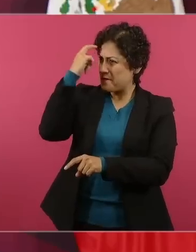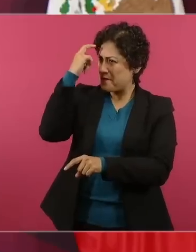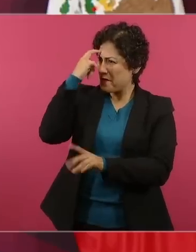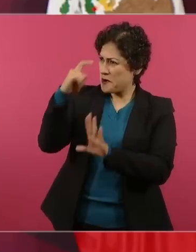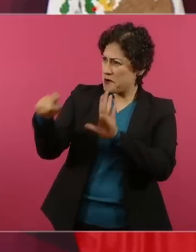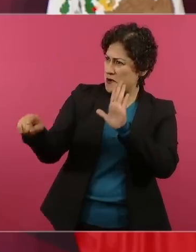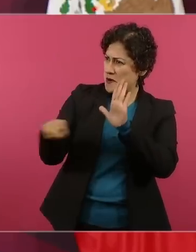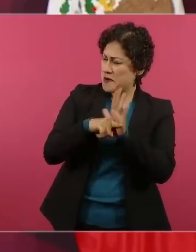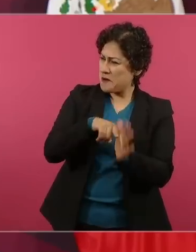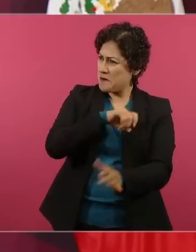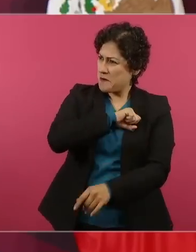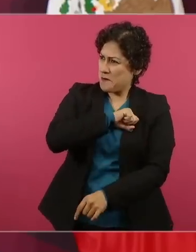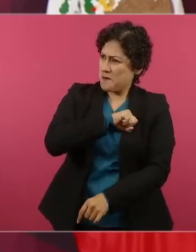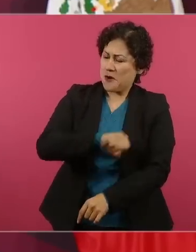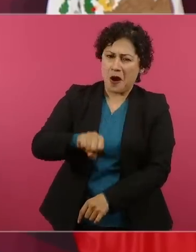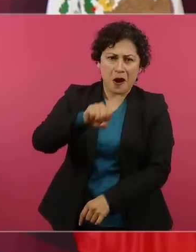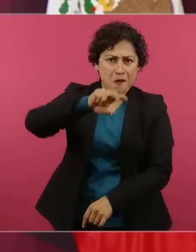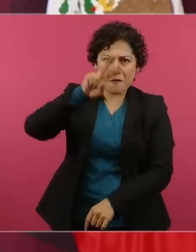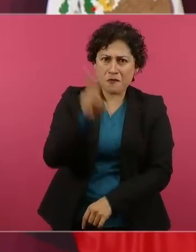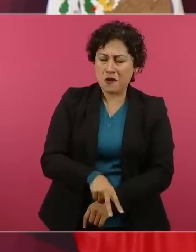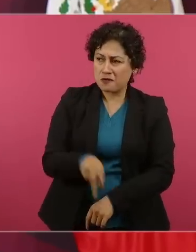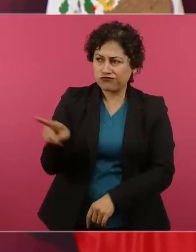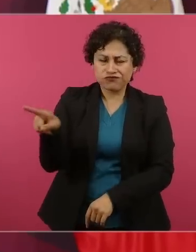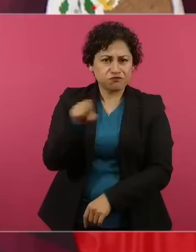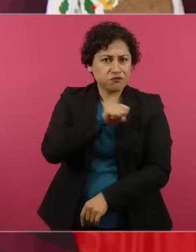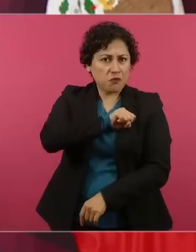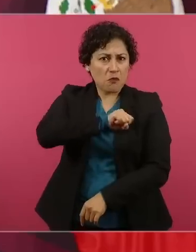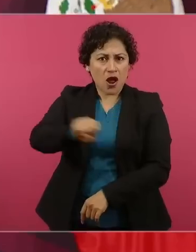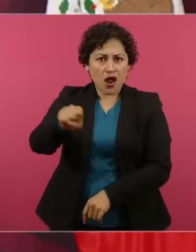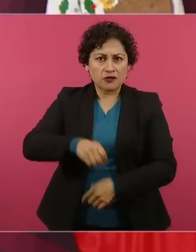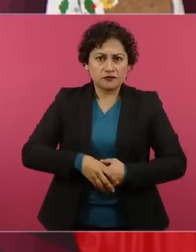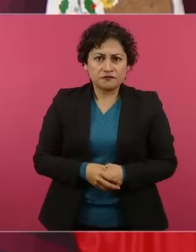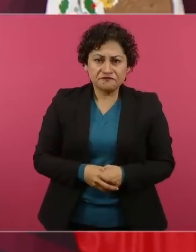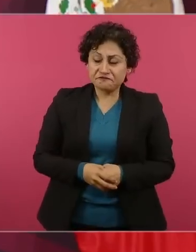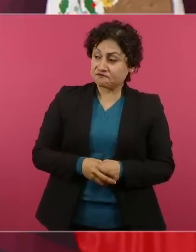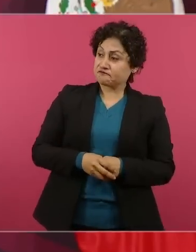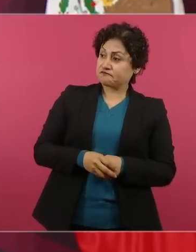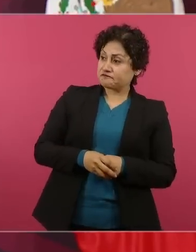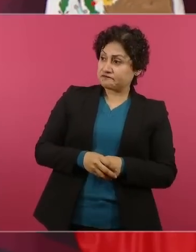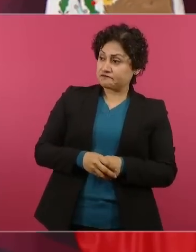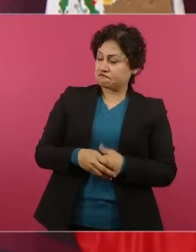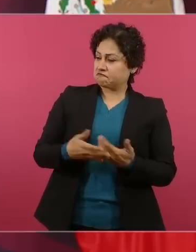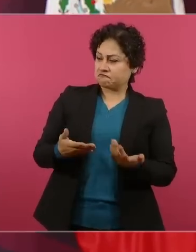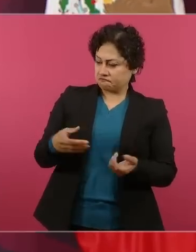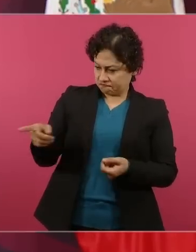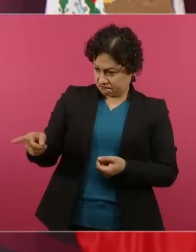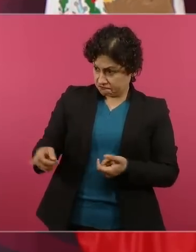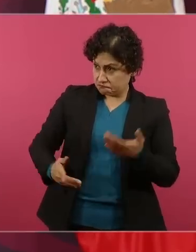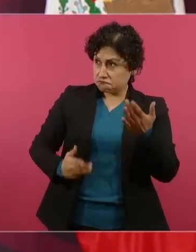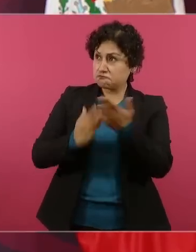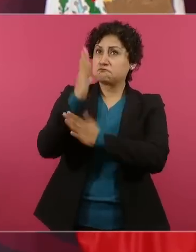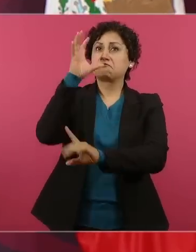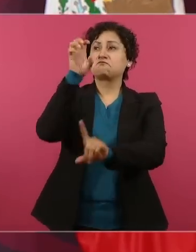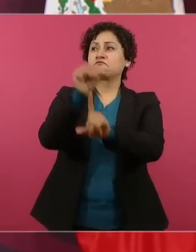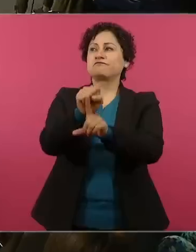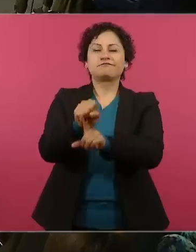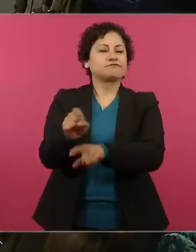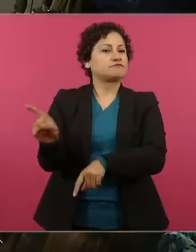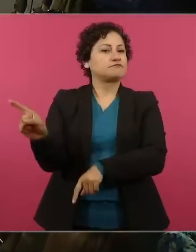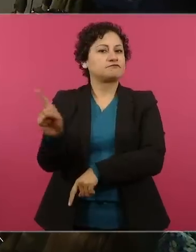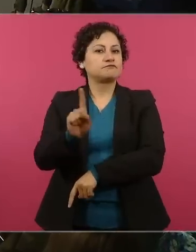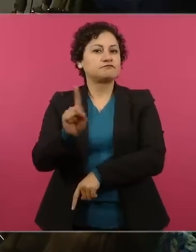pero no pasarán no pasarán qué bueno